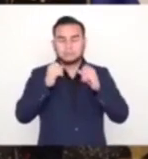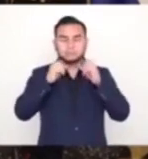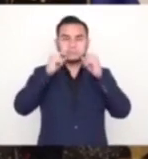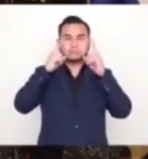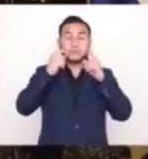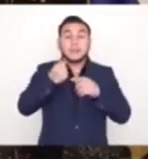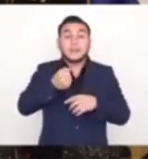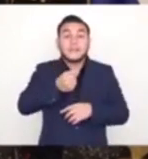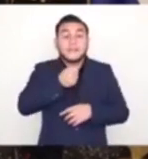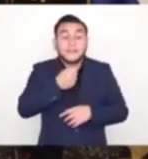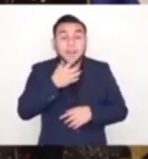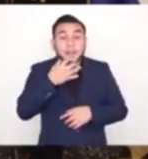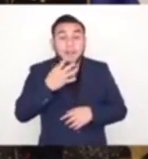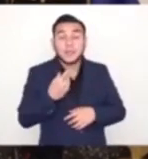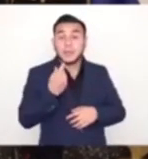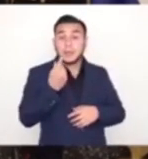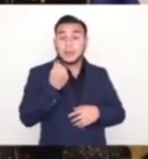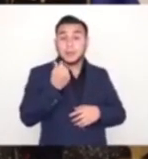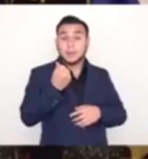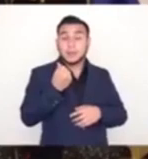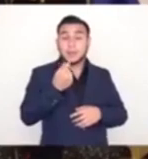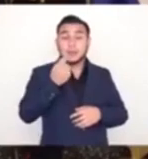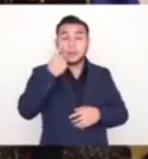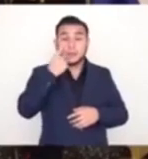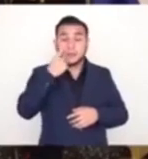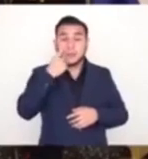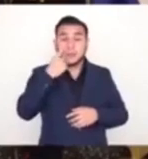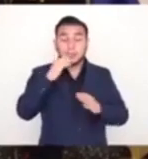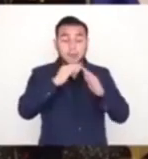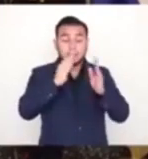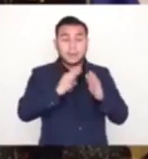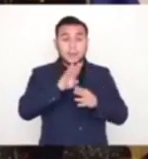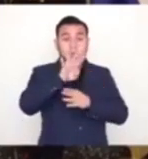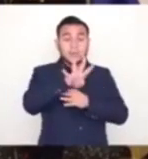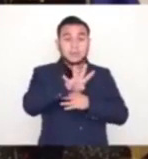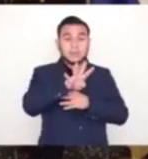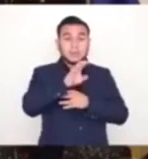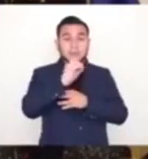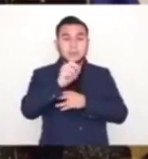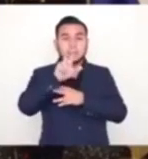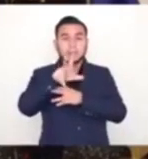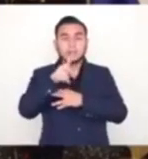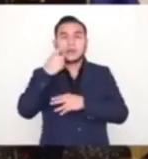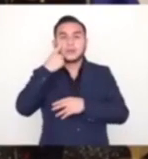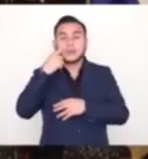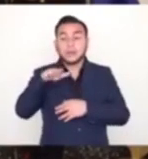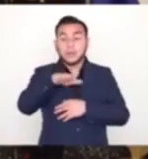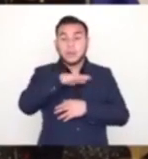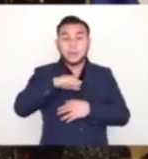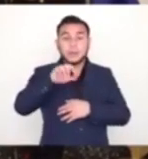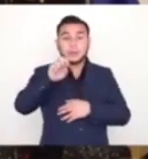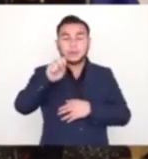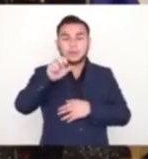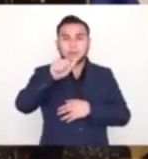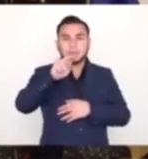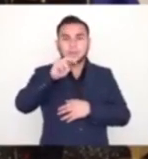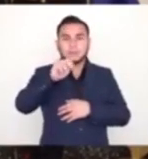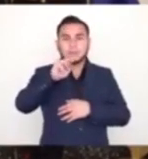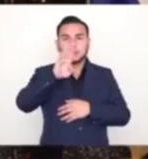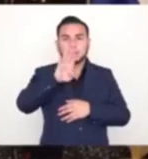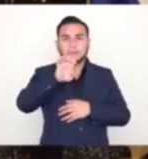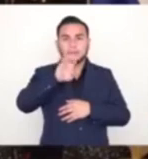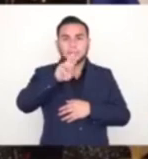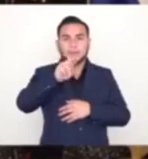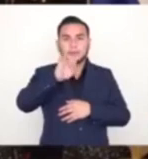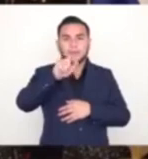información, ese dinero se recibía en la casa 403, era una casa que tenían en San Benito, una casa presidencial,